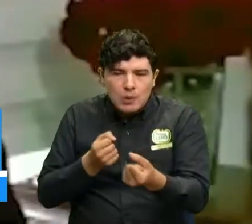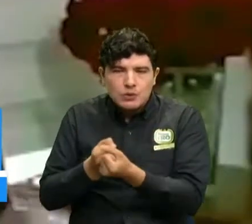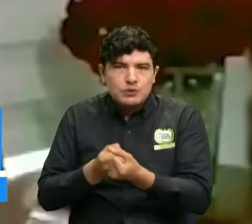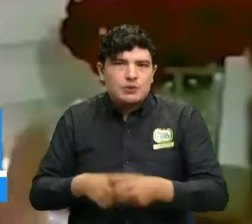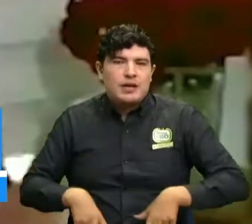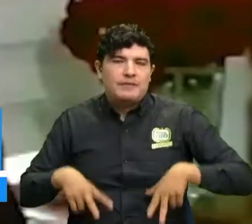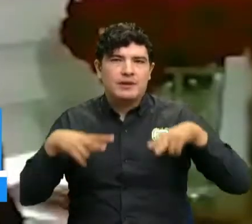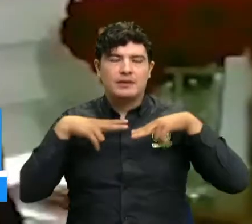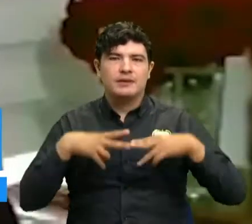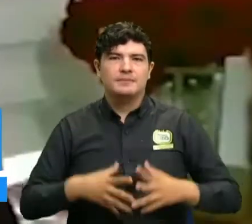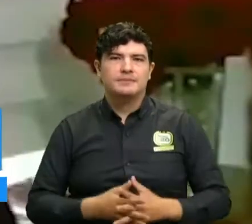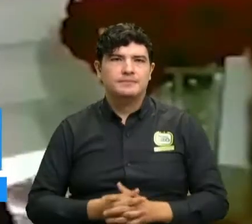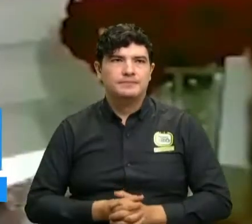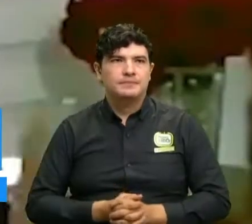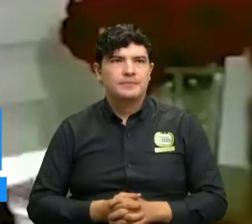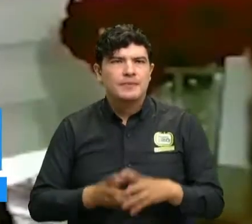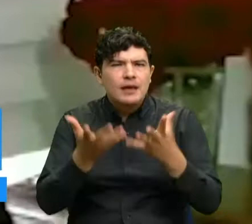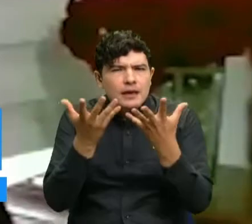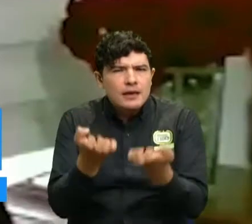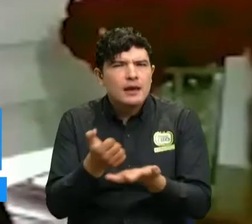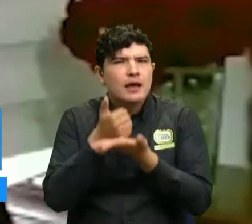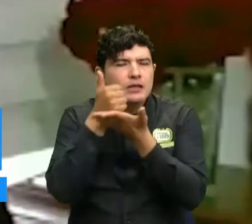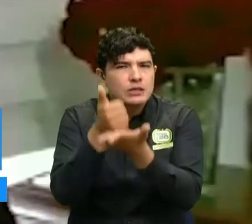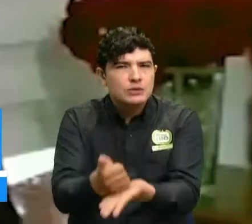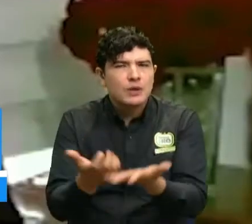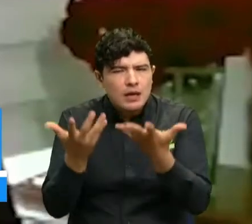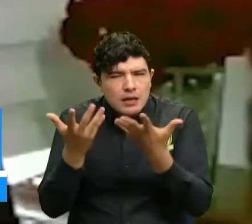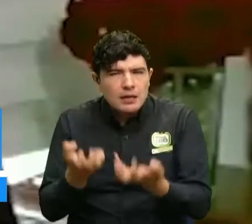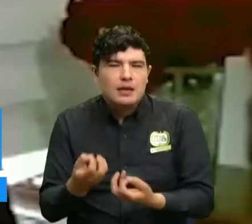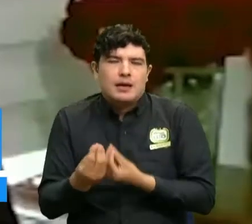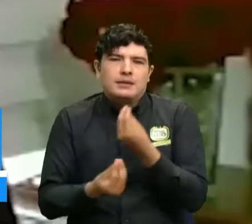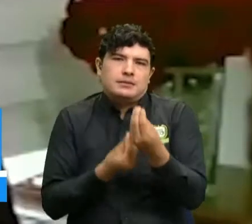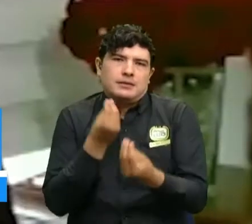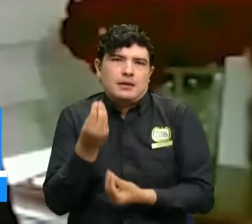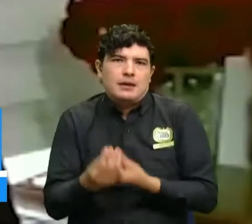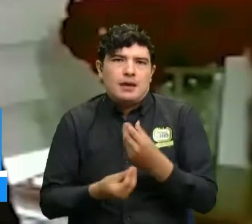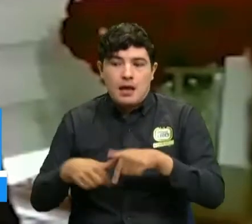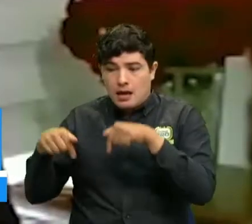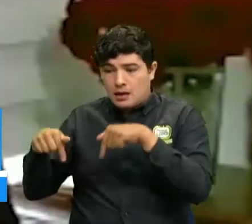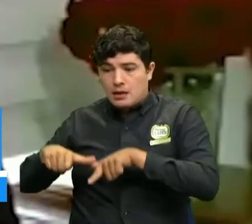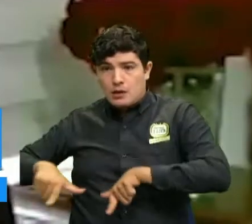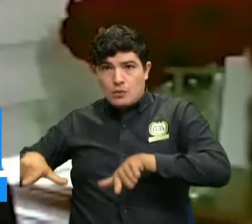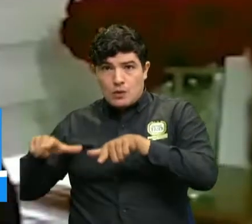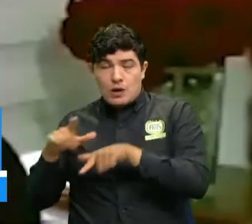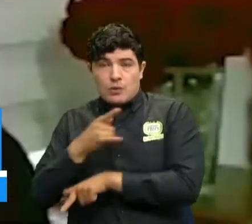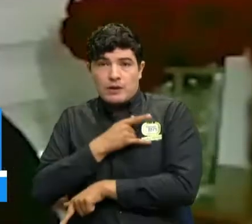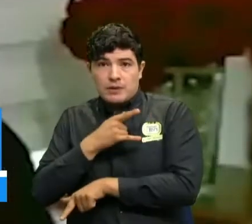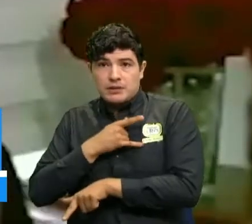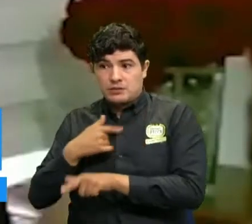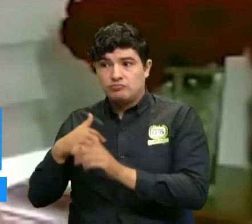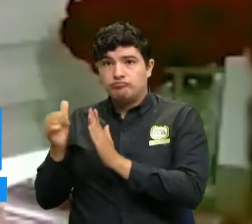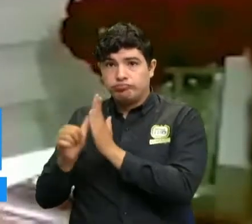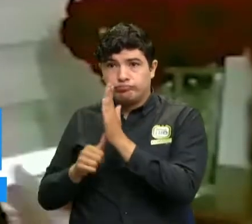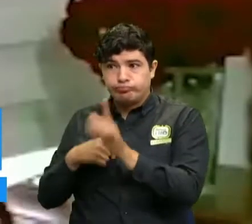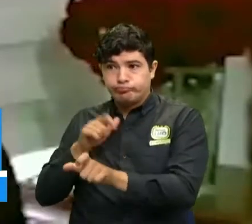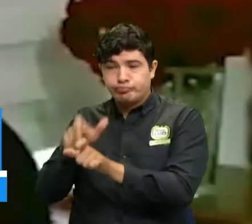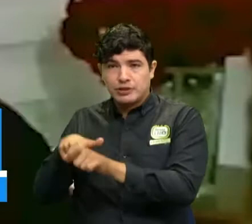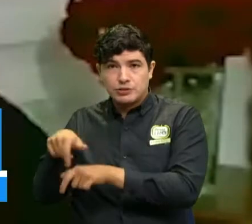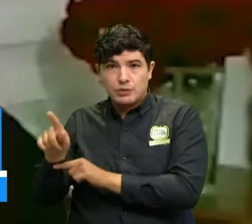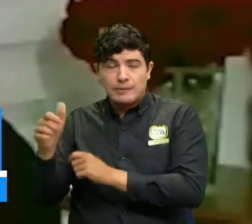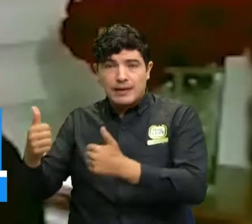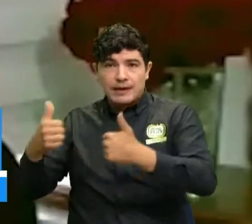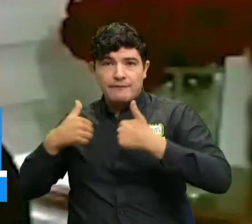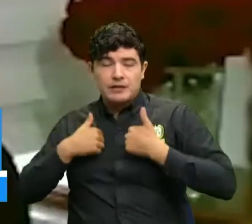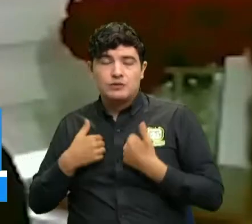queremos ayudarlos, queremos hacerlo. Desde la universidad tengo un programa en bienestar universitario donde